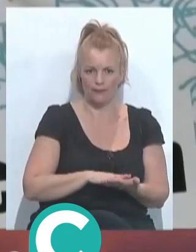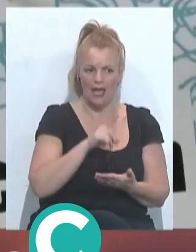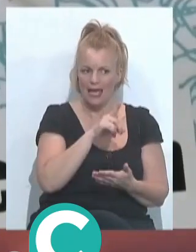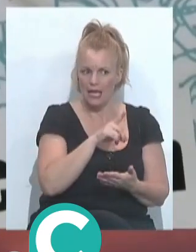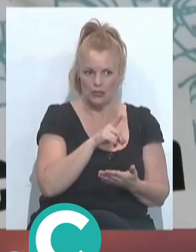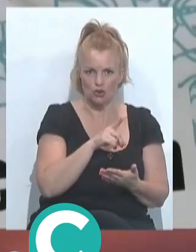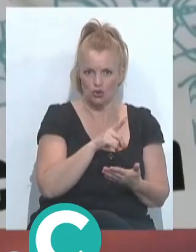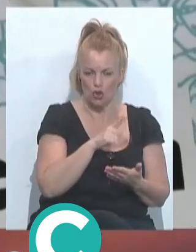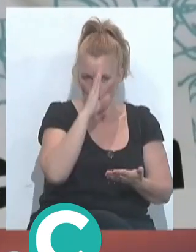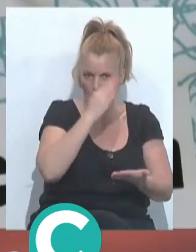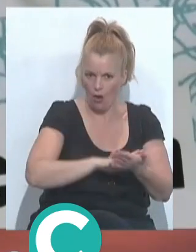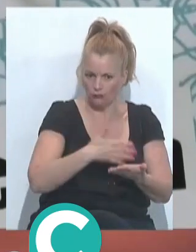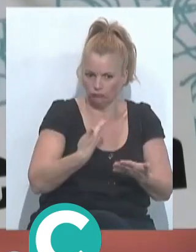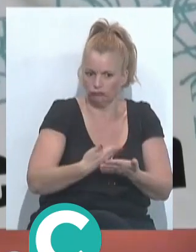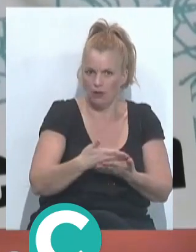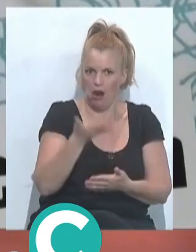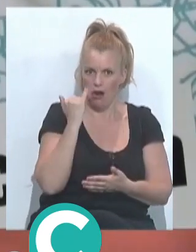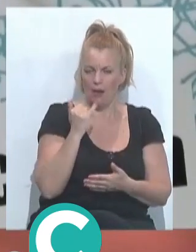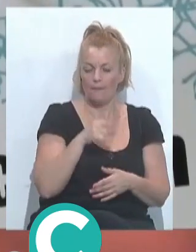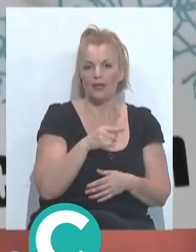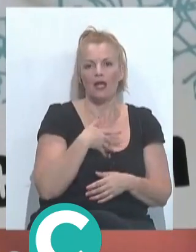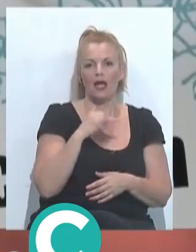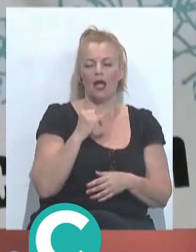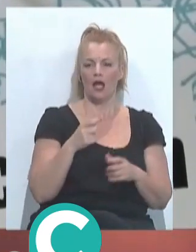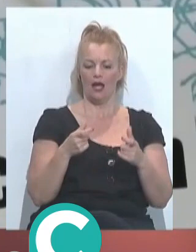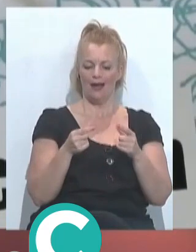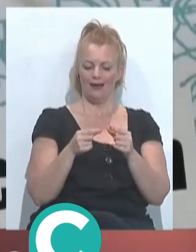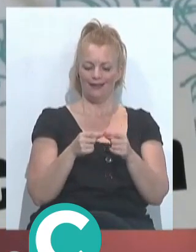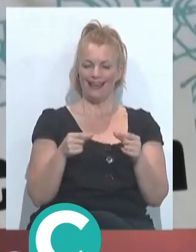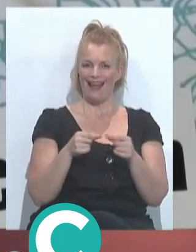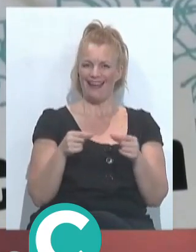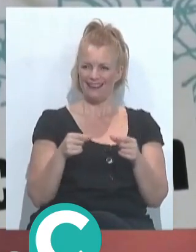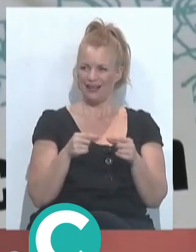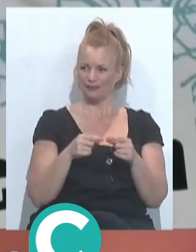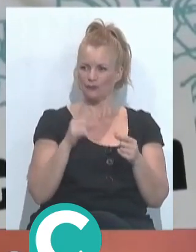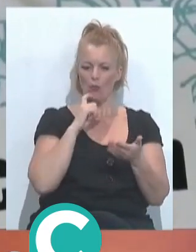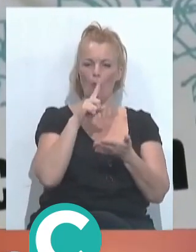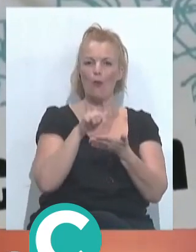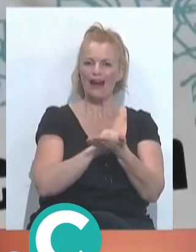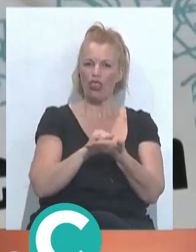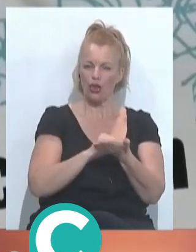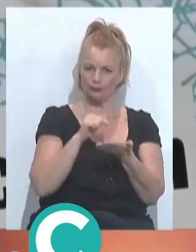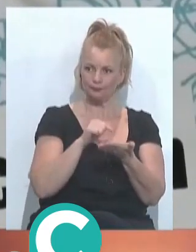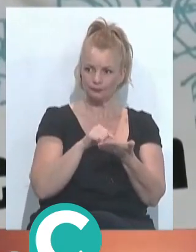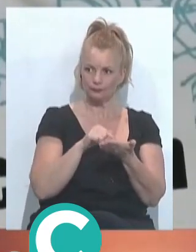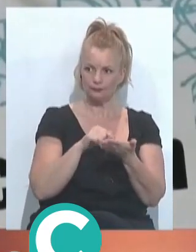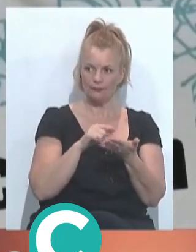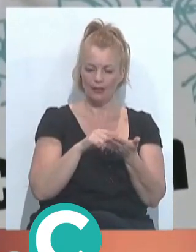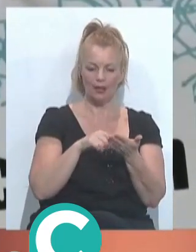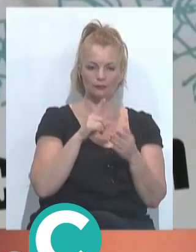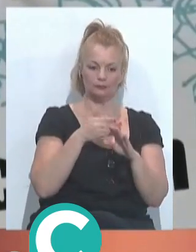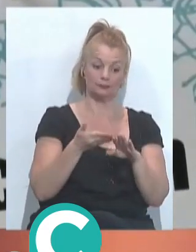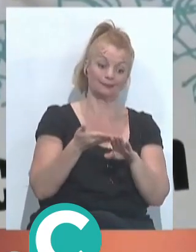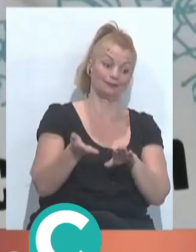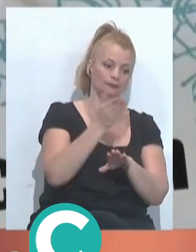inamovible. O sea, teníamos, por ejemplo, tarjetillas que eran borrador, pero ya una vez que tú pasabas a la parte